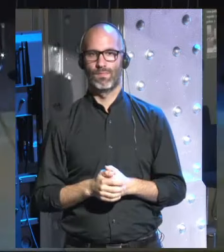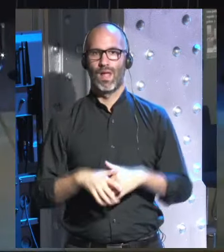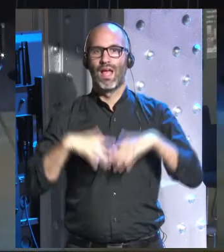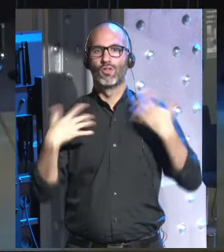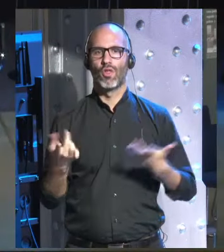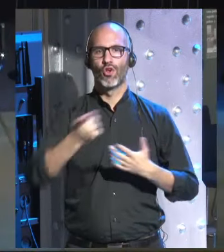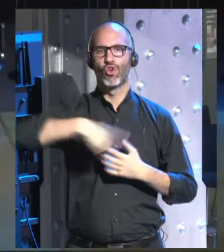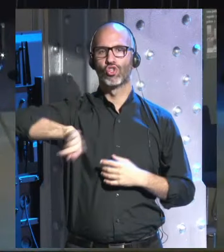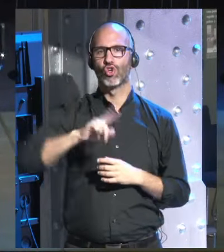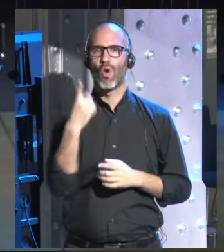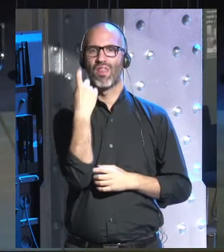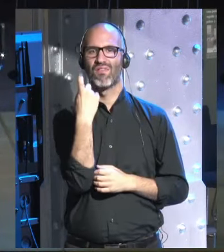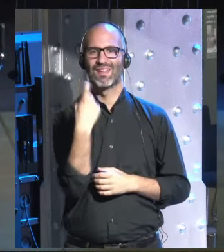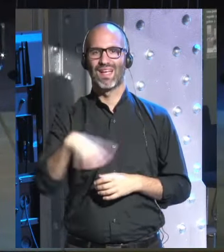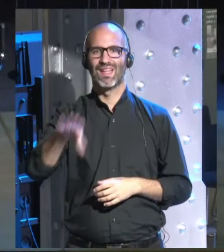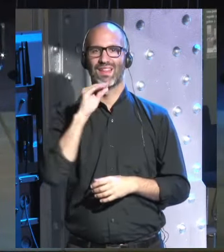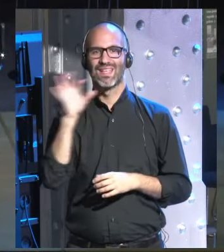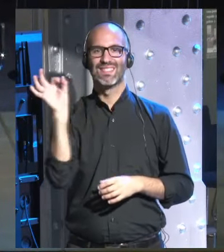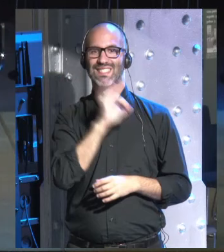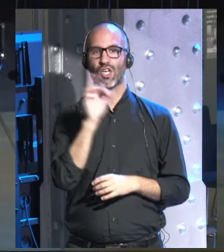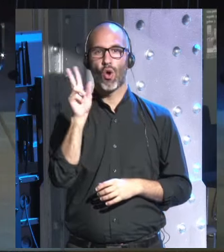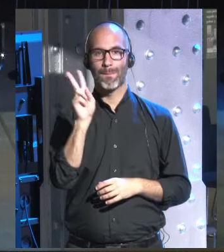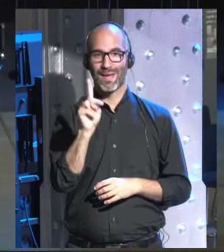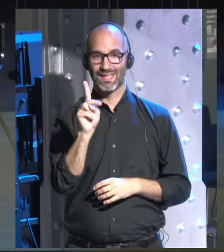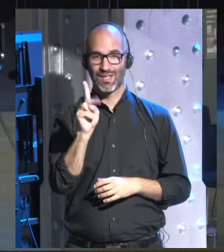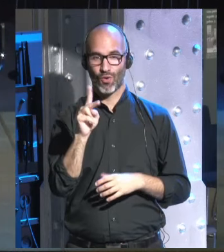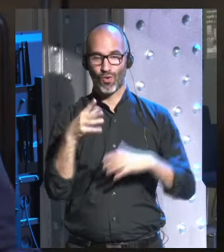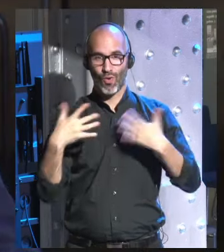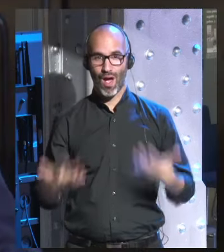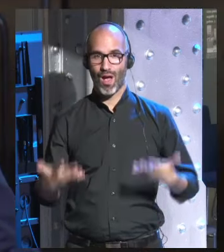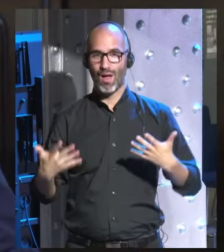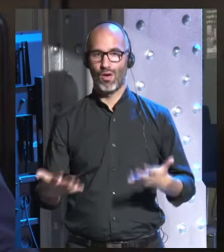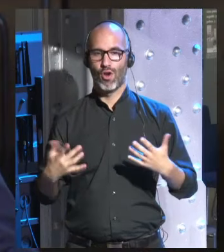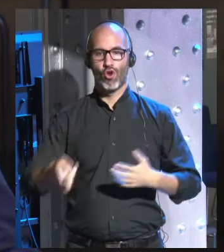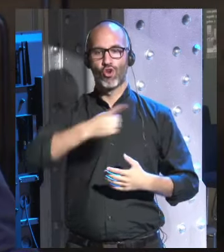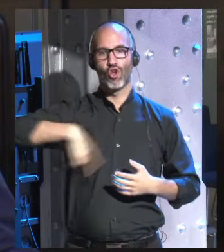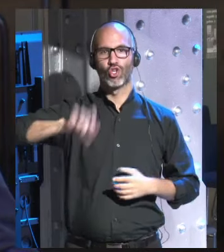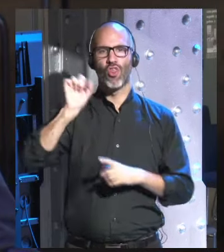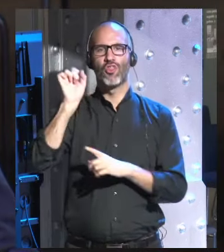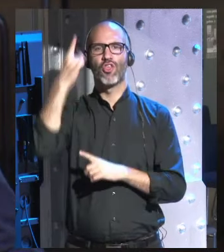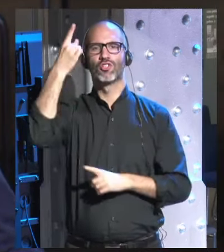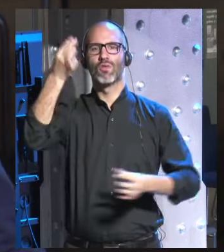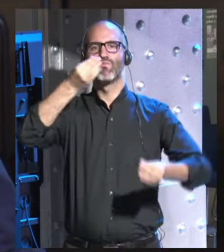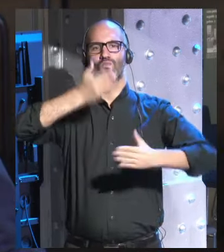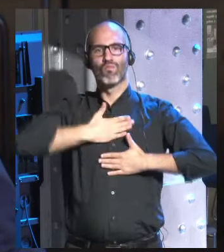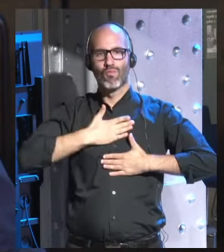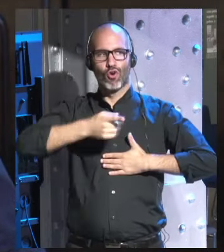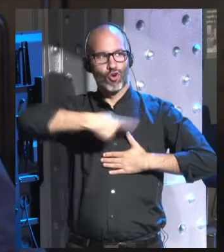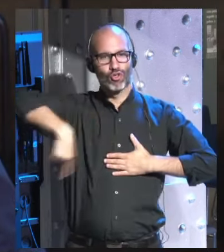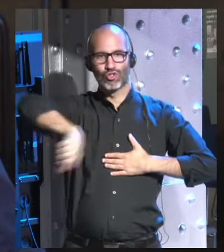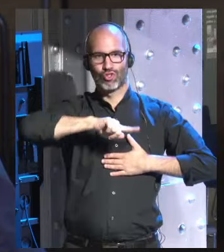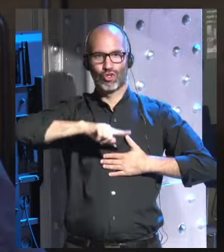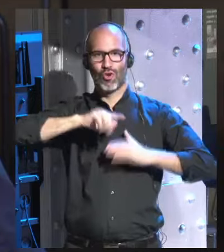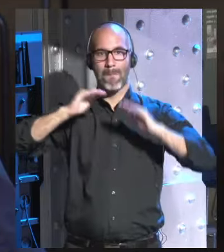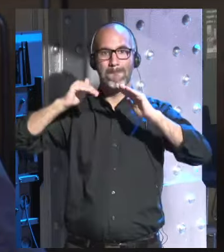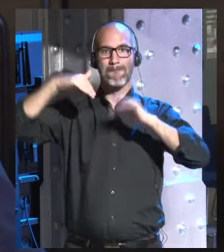necesitamos entender que en el siglo 21 somos nosotros los dioses y ya no hay nadie por